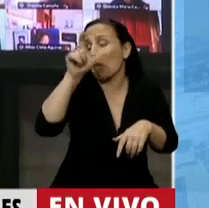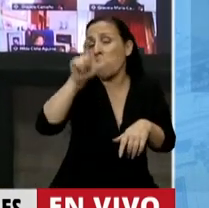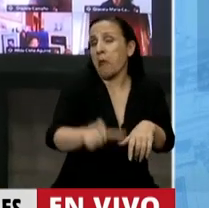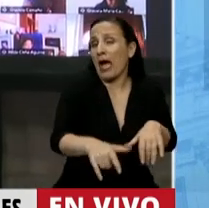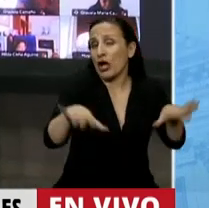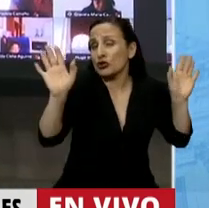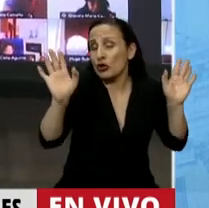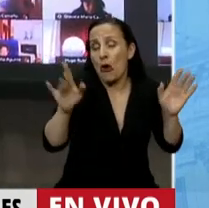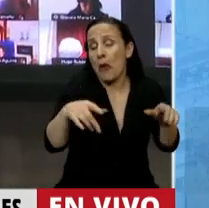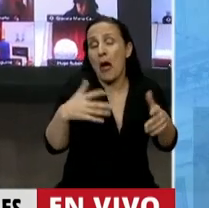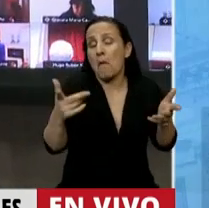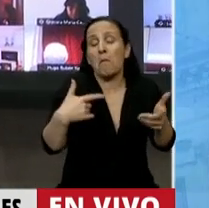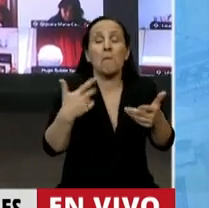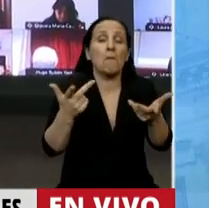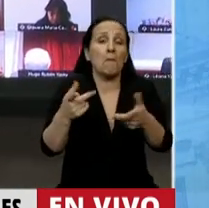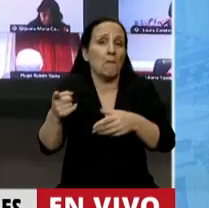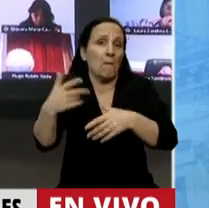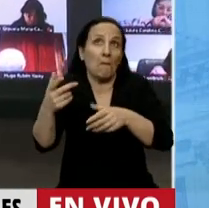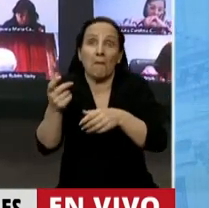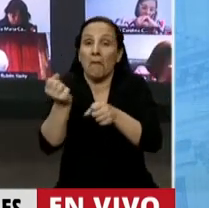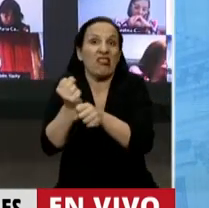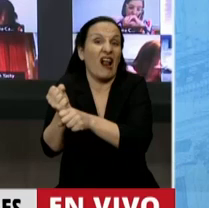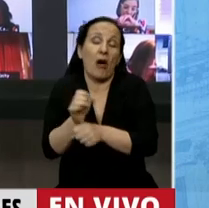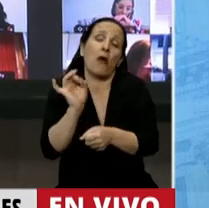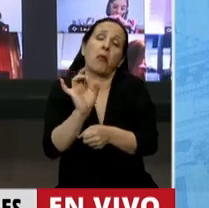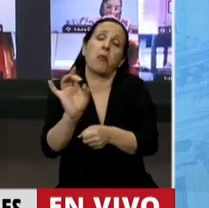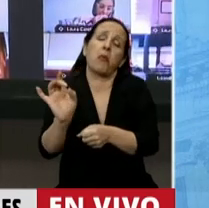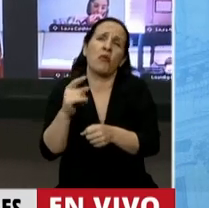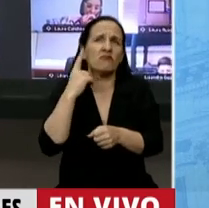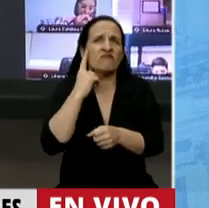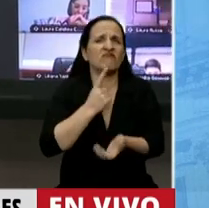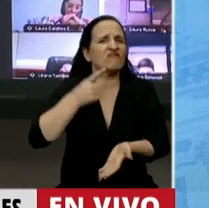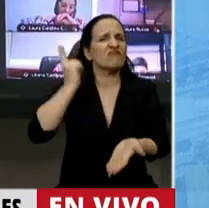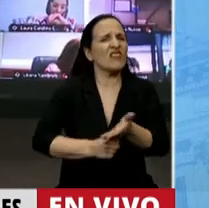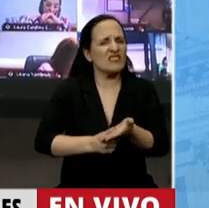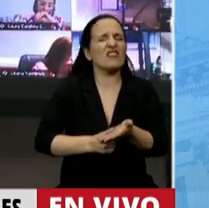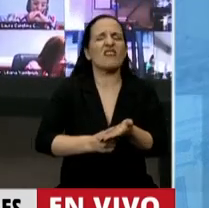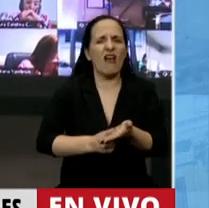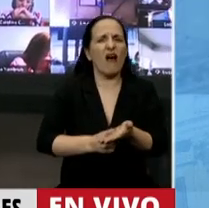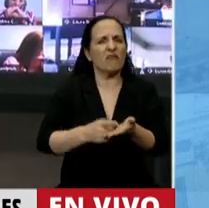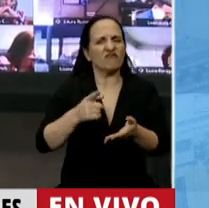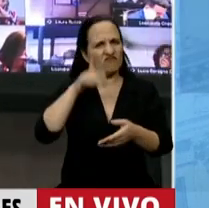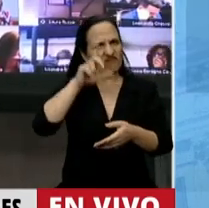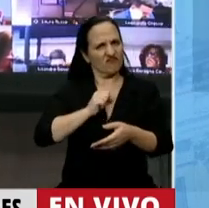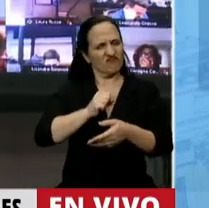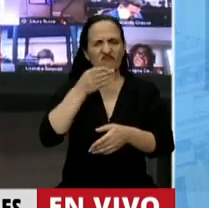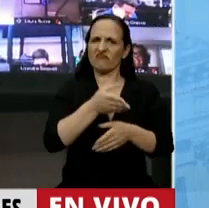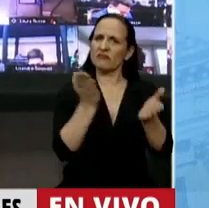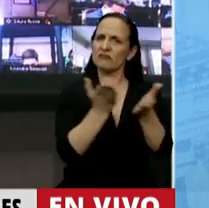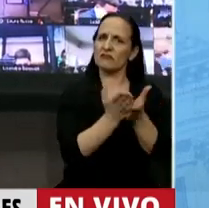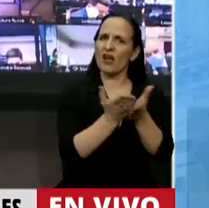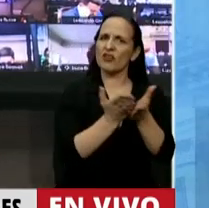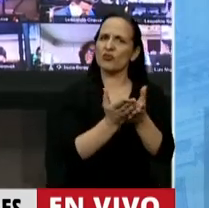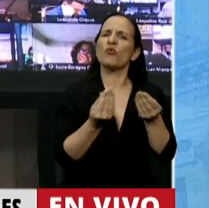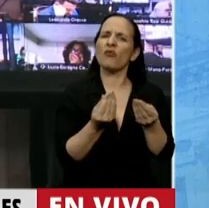persona que haya sido despedida de sus empleos decida que va a estudiar y que va a